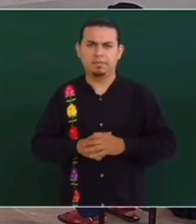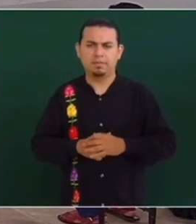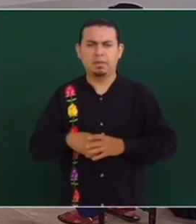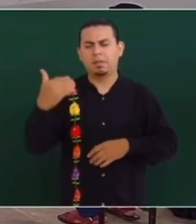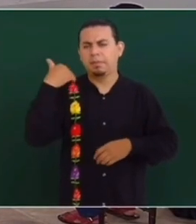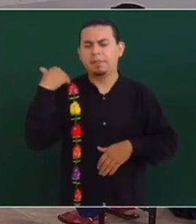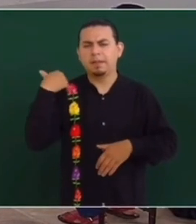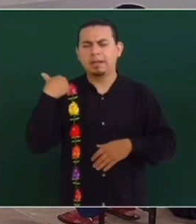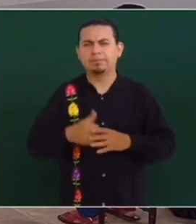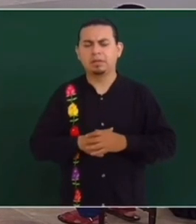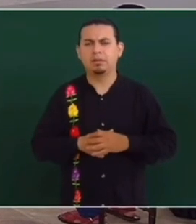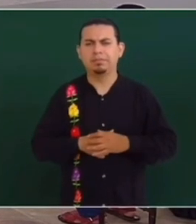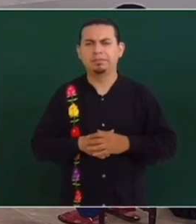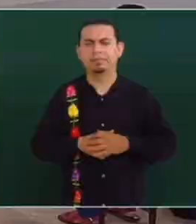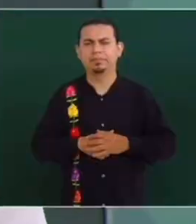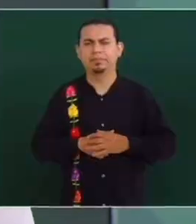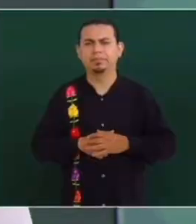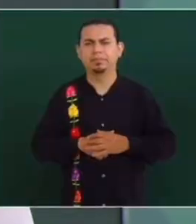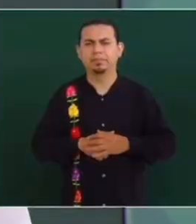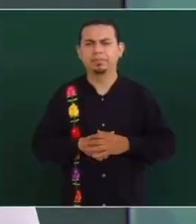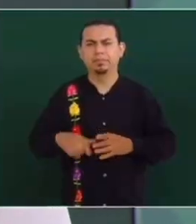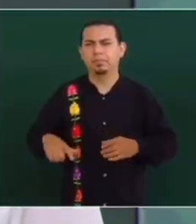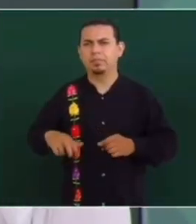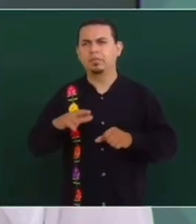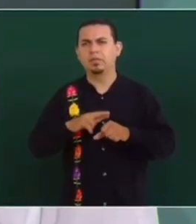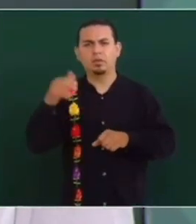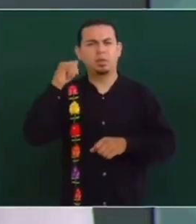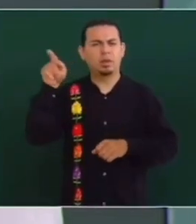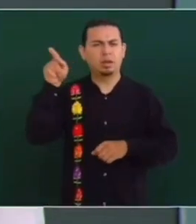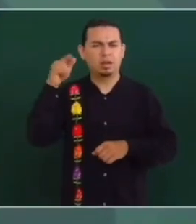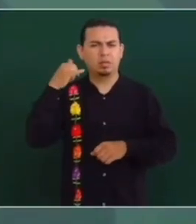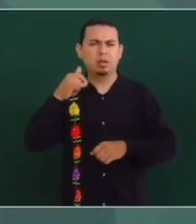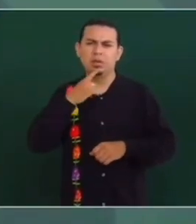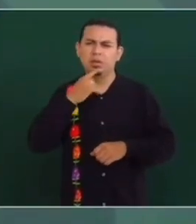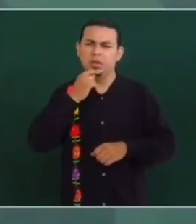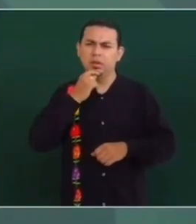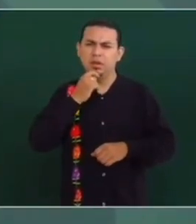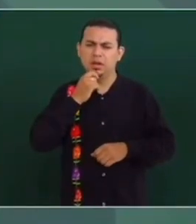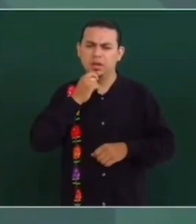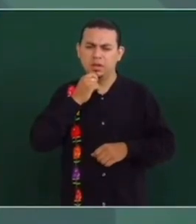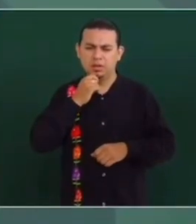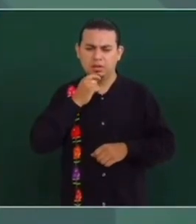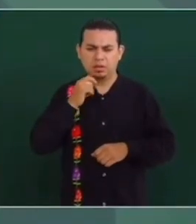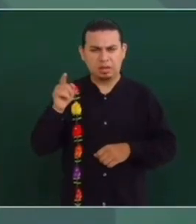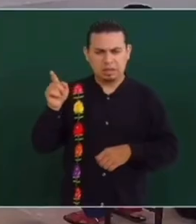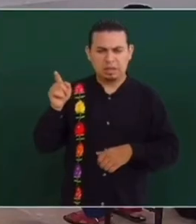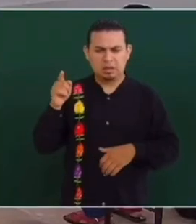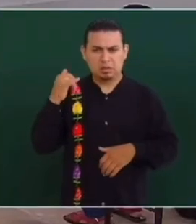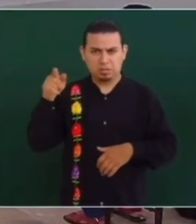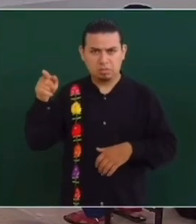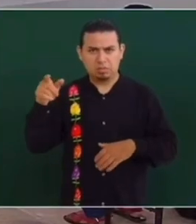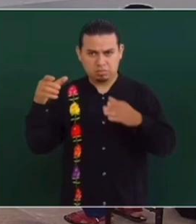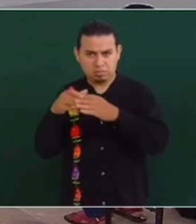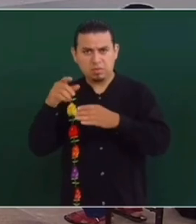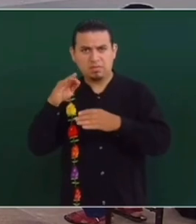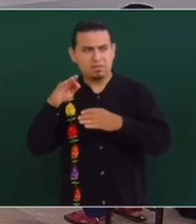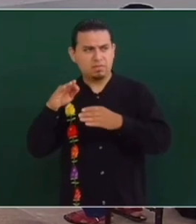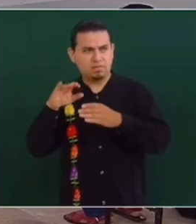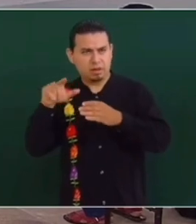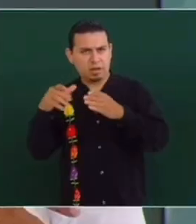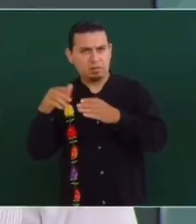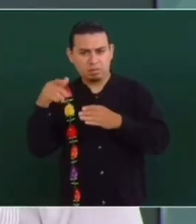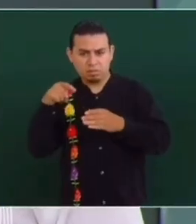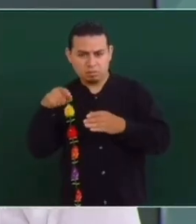Me preguntaban que si el que está de gobernador en Yucatán, Vila. Dije sí, cómo no.